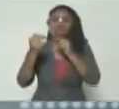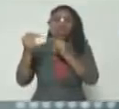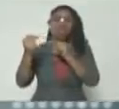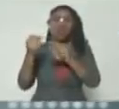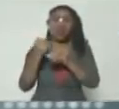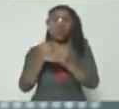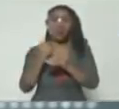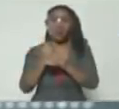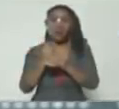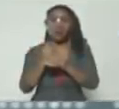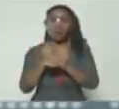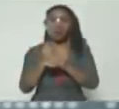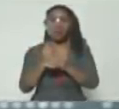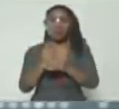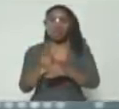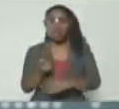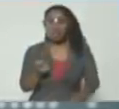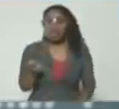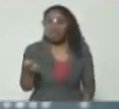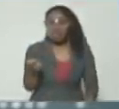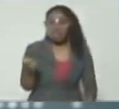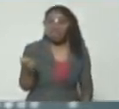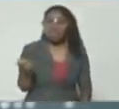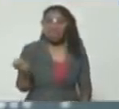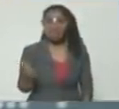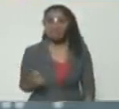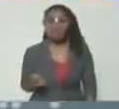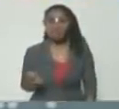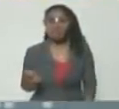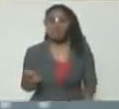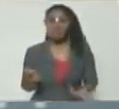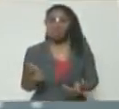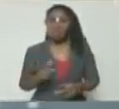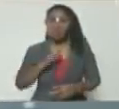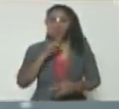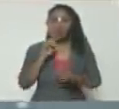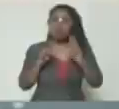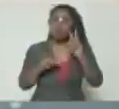casquillo, de cinismo.